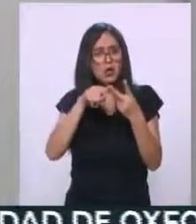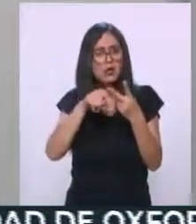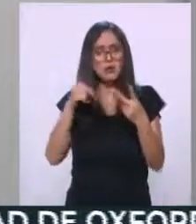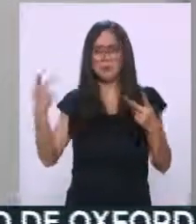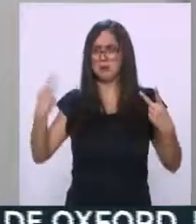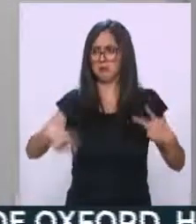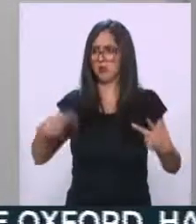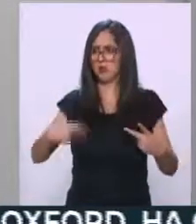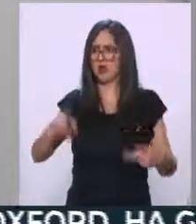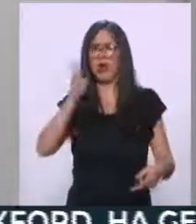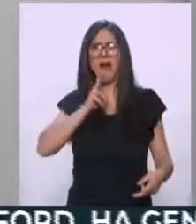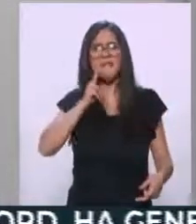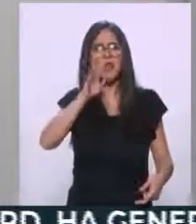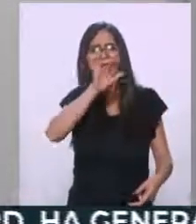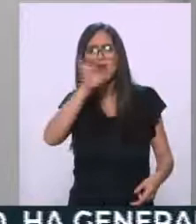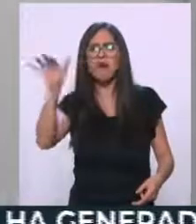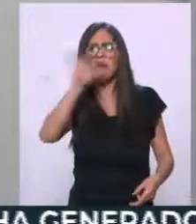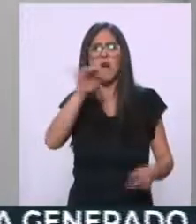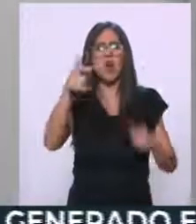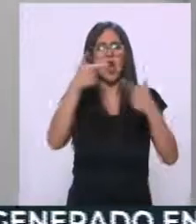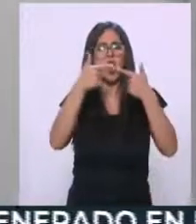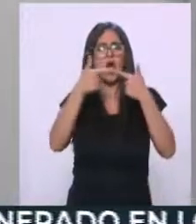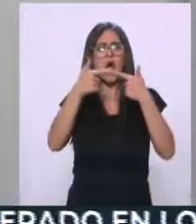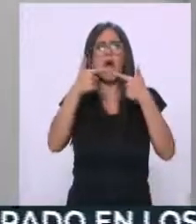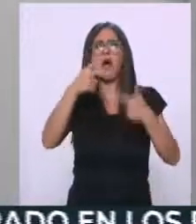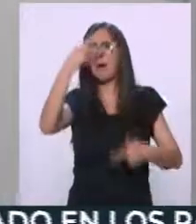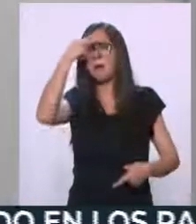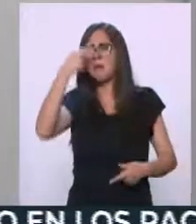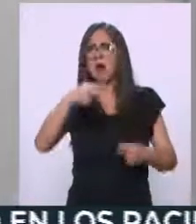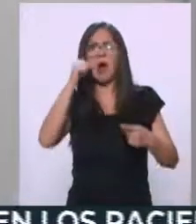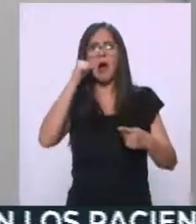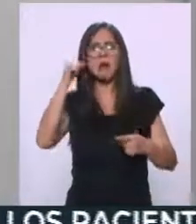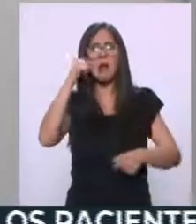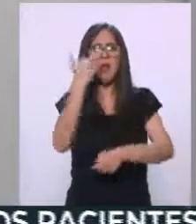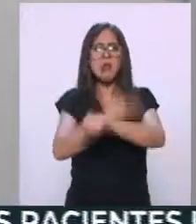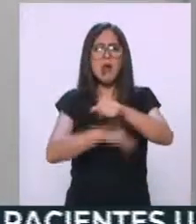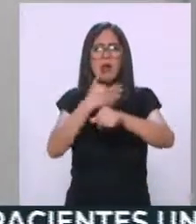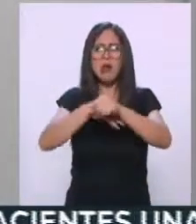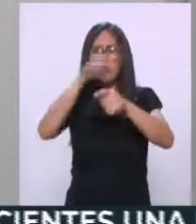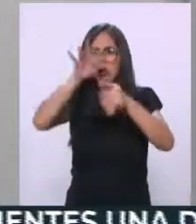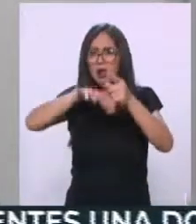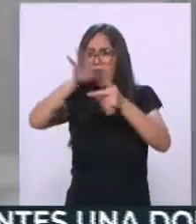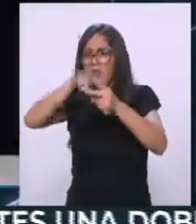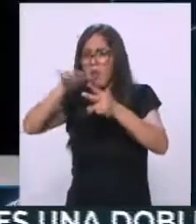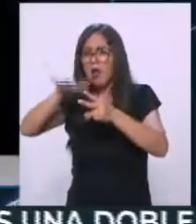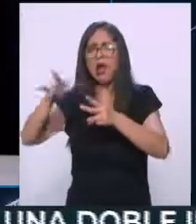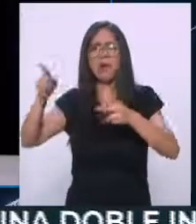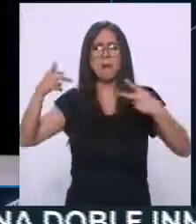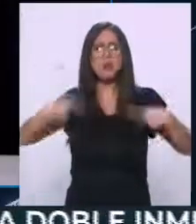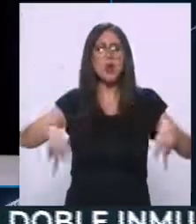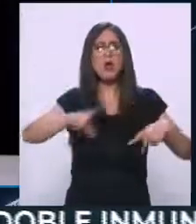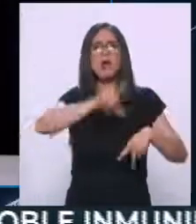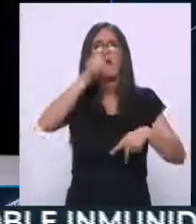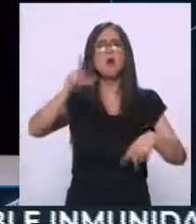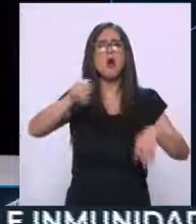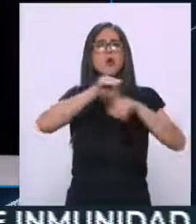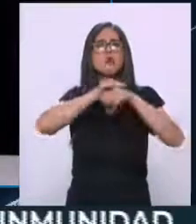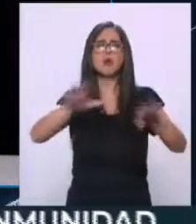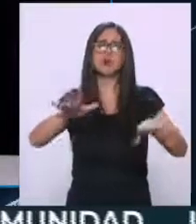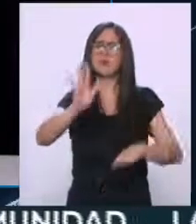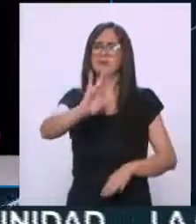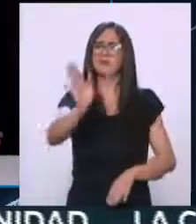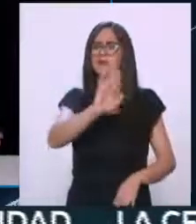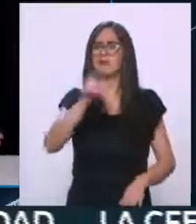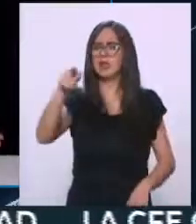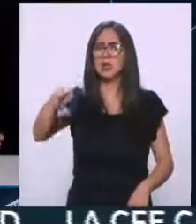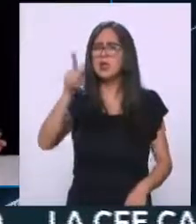más consultada en Google y en México toda la tarde de ayer. Hijo. Y pues llegó a los medios y se amplificó. Y ya luego salieron a desmentir que habían